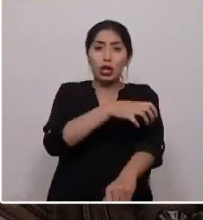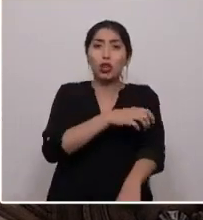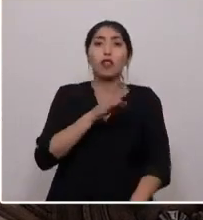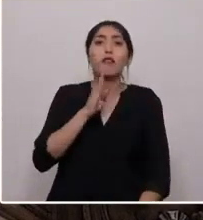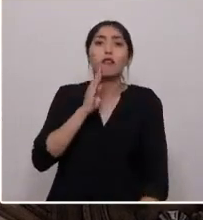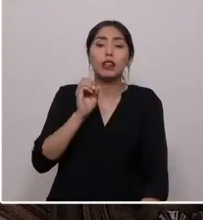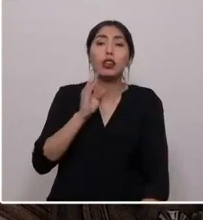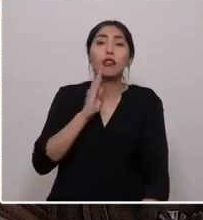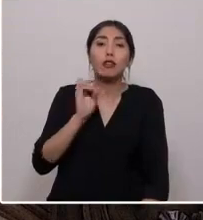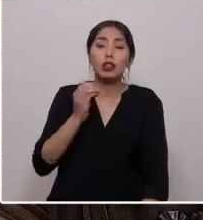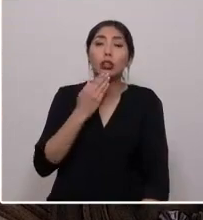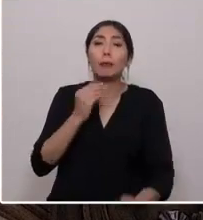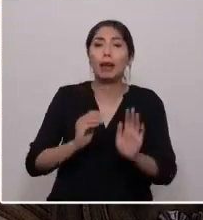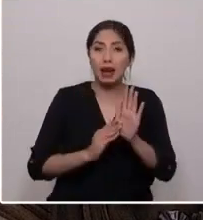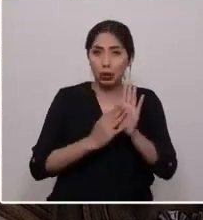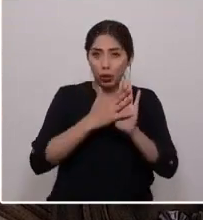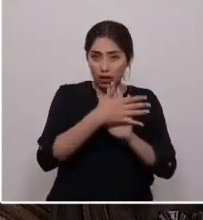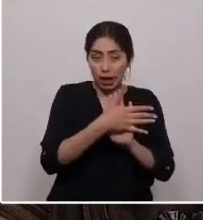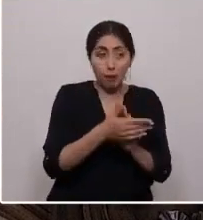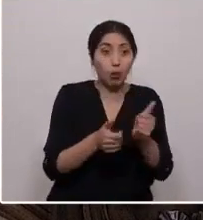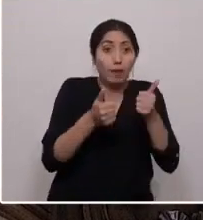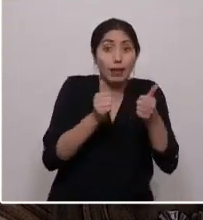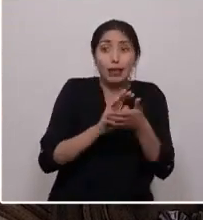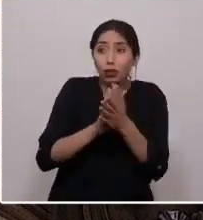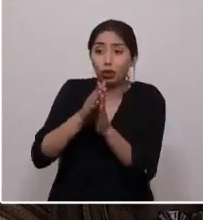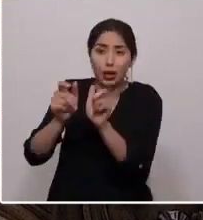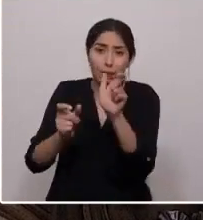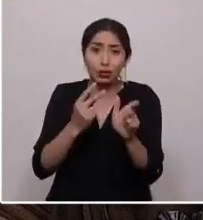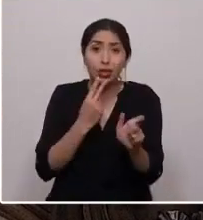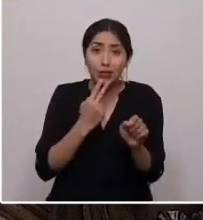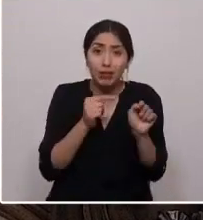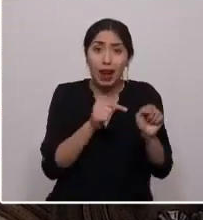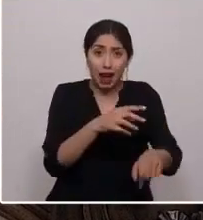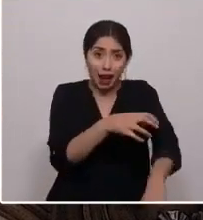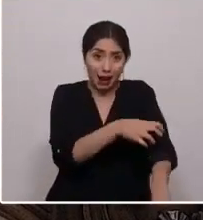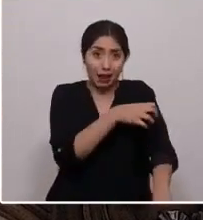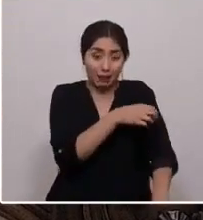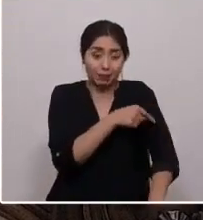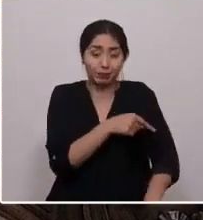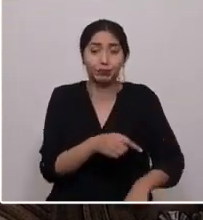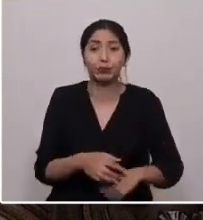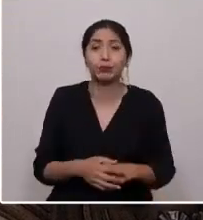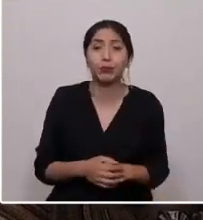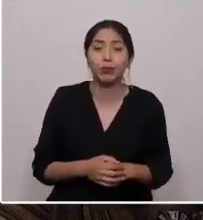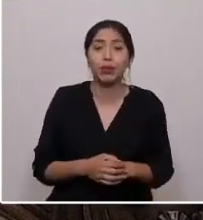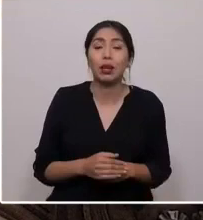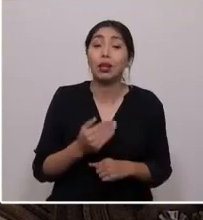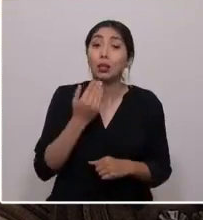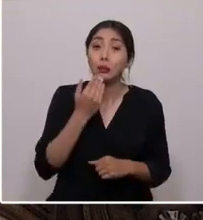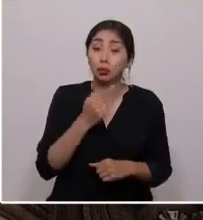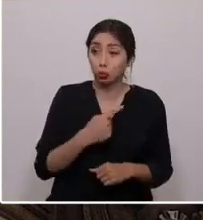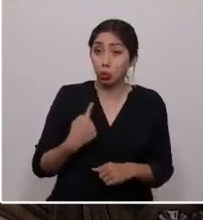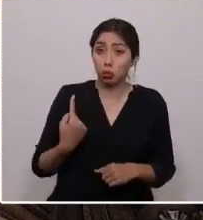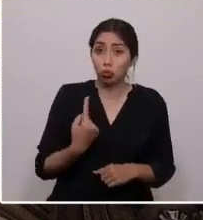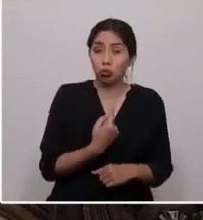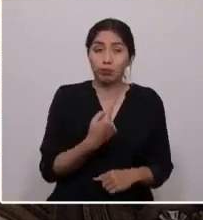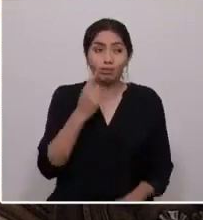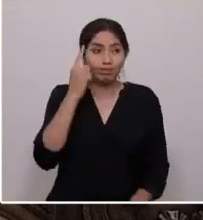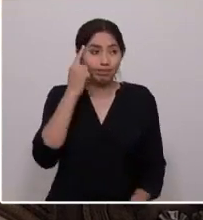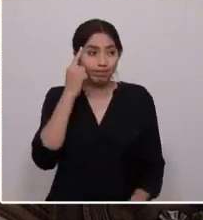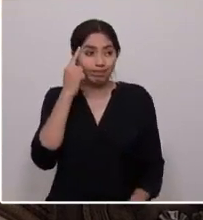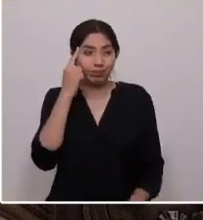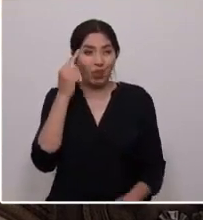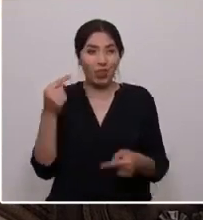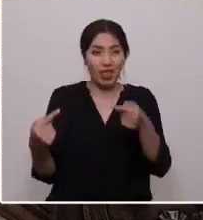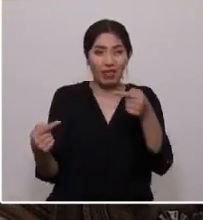por el bien de todos quienes viven ahí. Por el contrario, si nos quedamos con el peor del debate previo, las